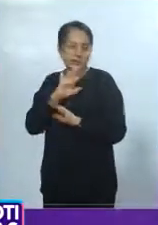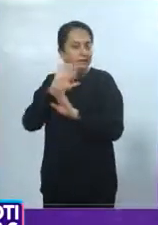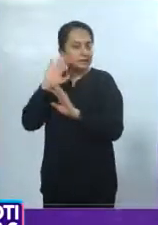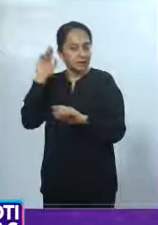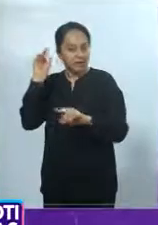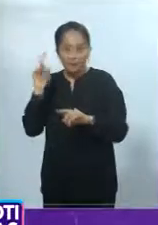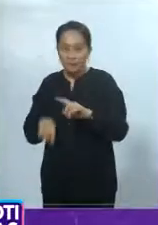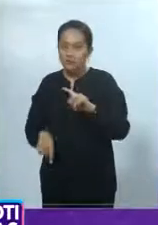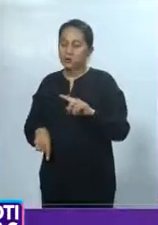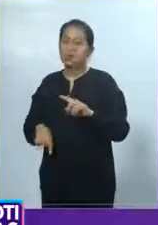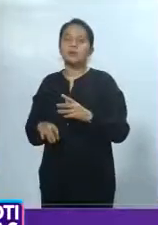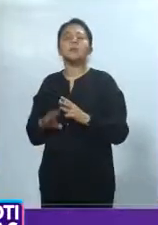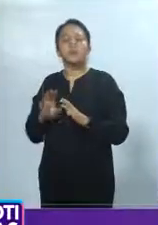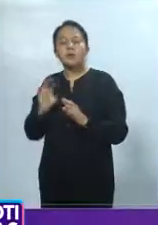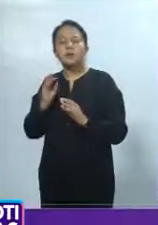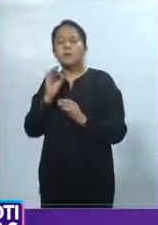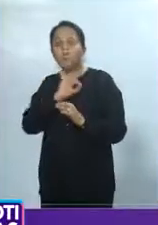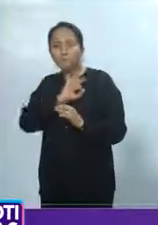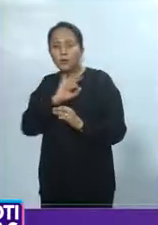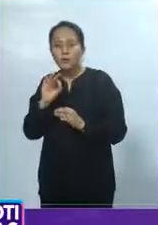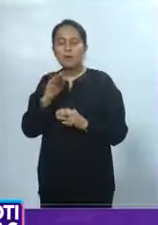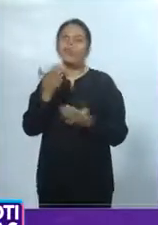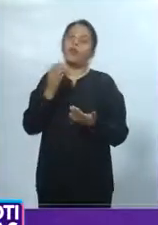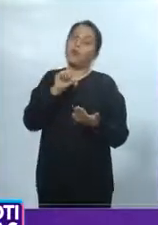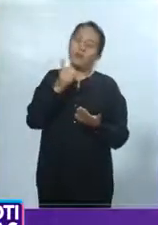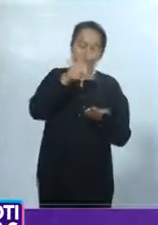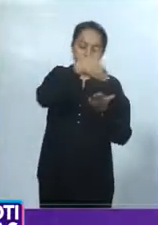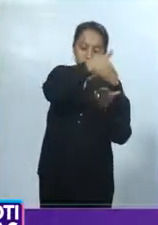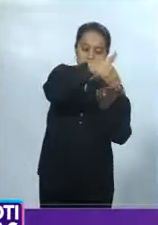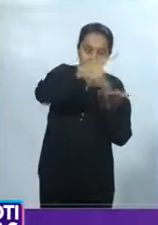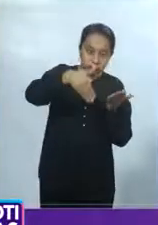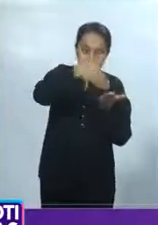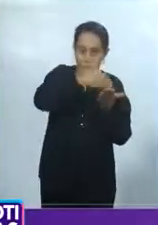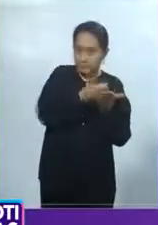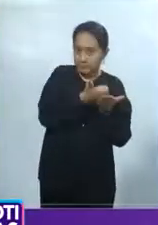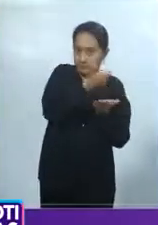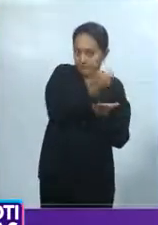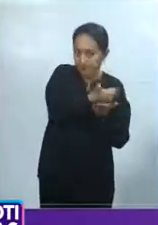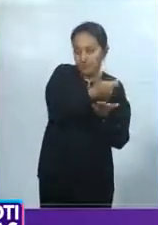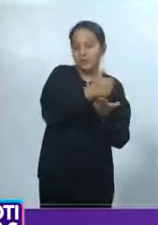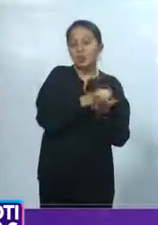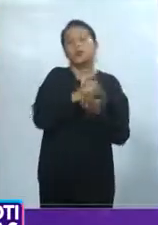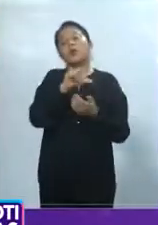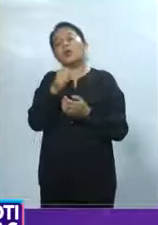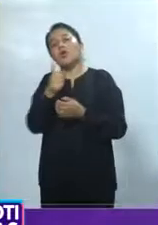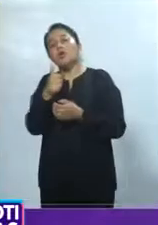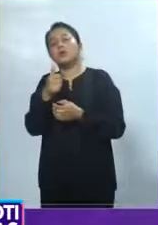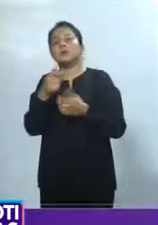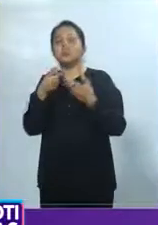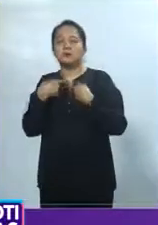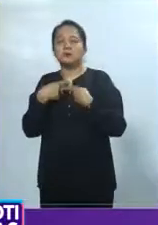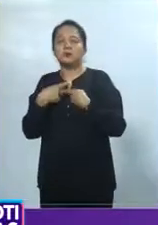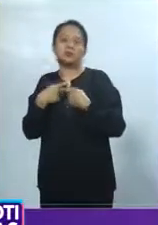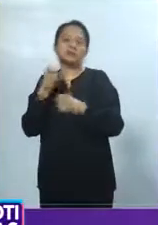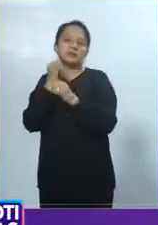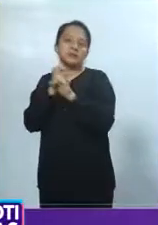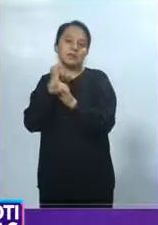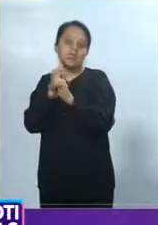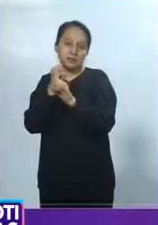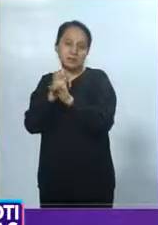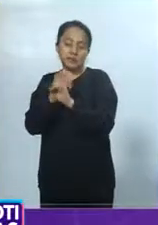advertencia al proveedor del Internet. Si no funciona, aunque me dicen ayer, invirtieron en ruteadores para que